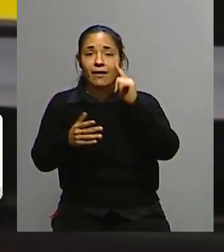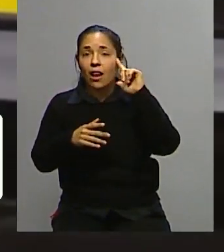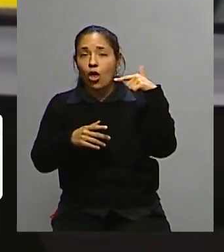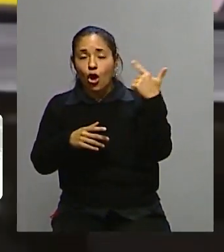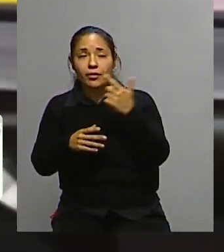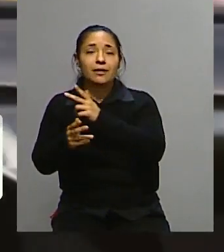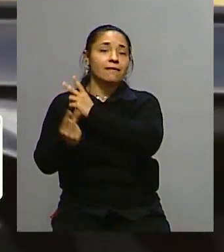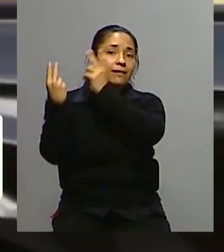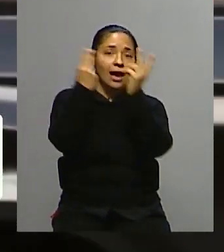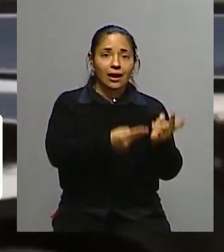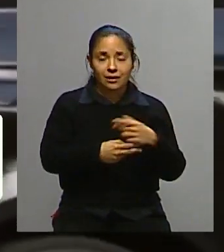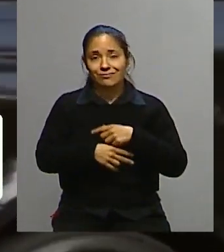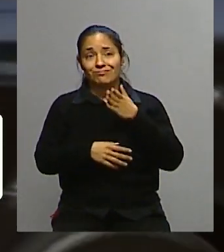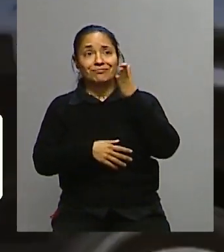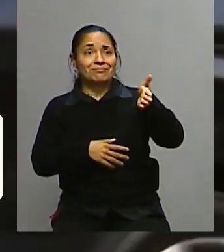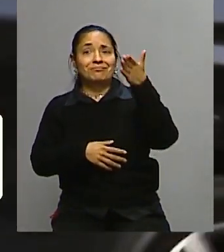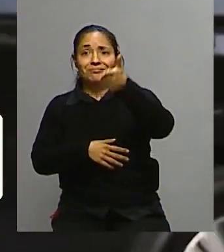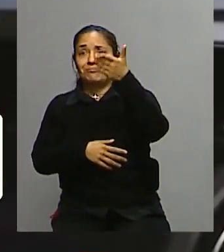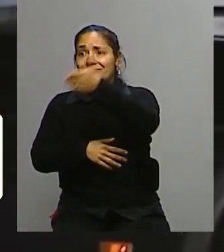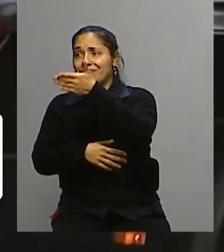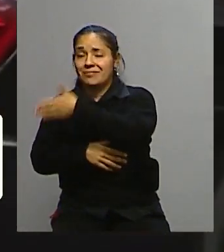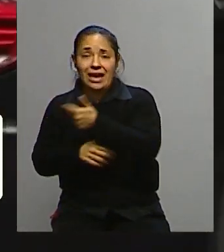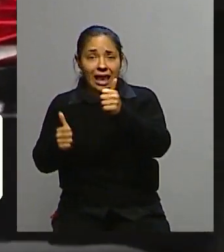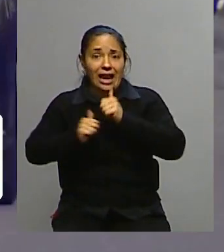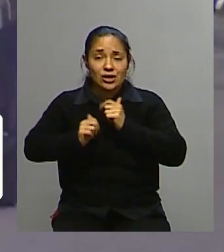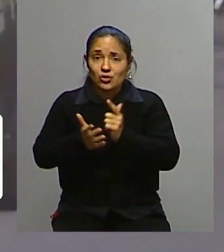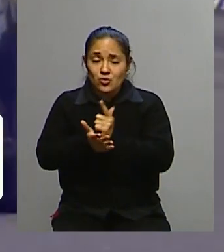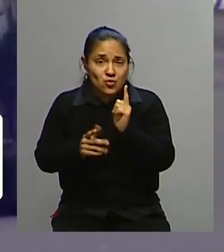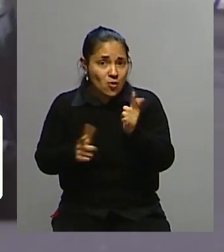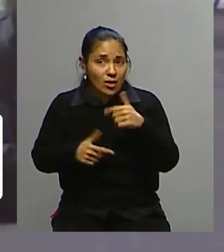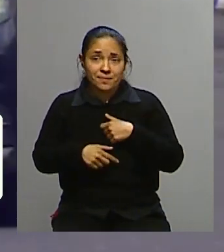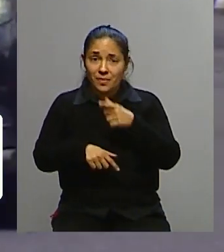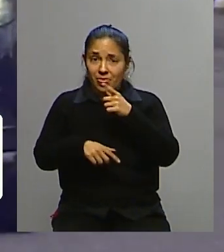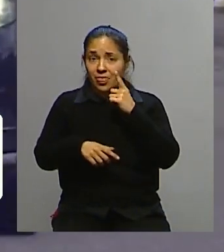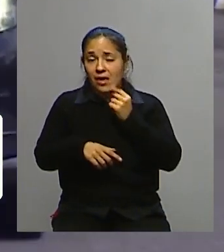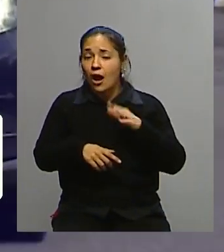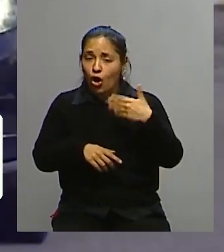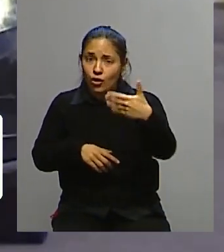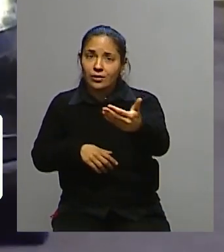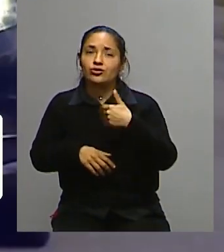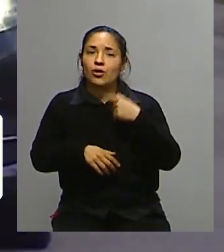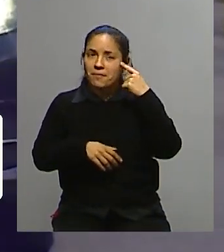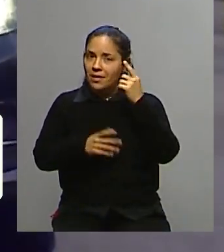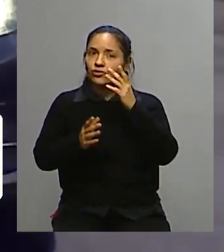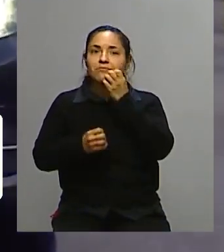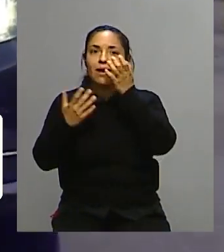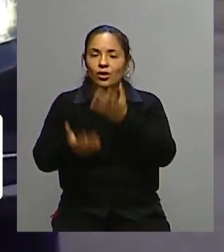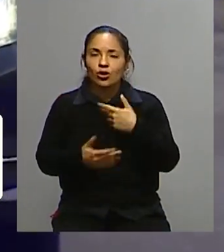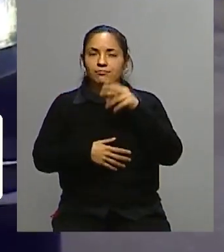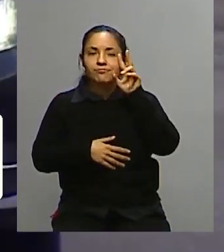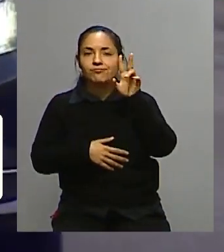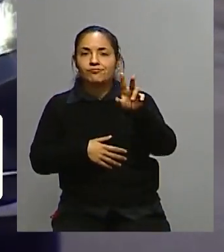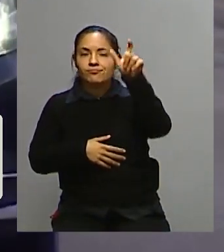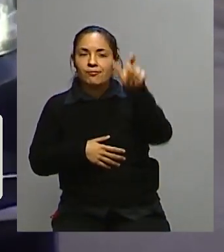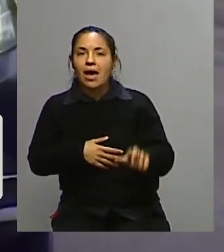un ritmo sin pausa y tiene por los próximos días. Yo le trataría de ver el lado un poquito más humano y ser